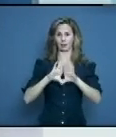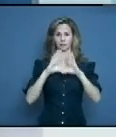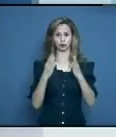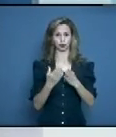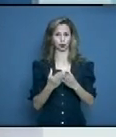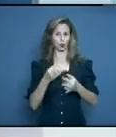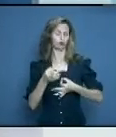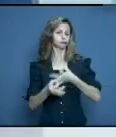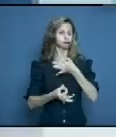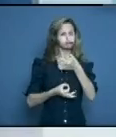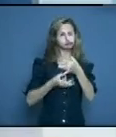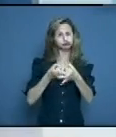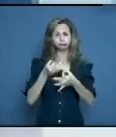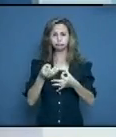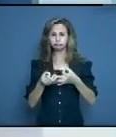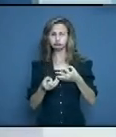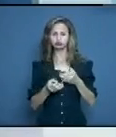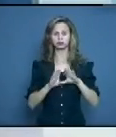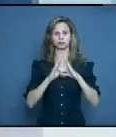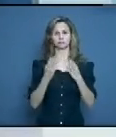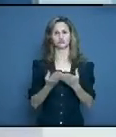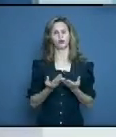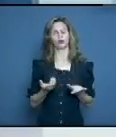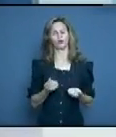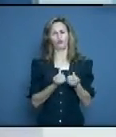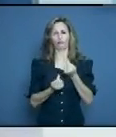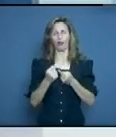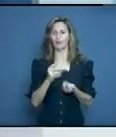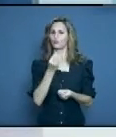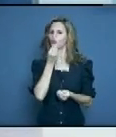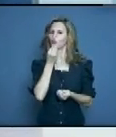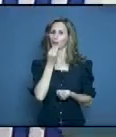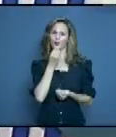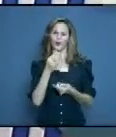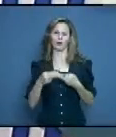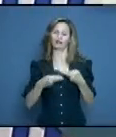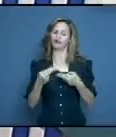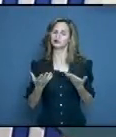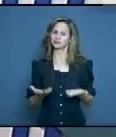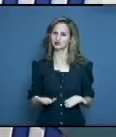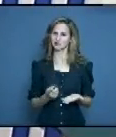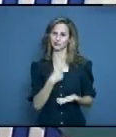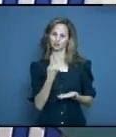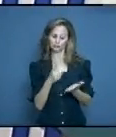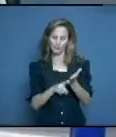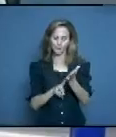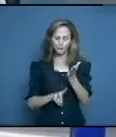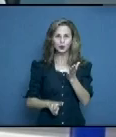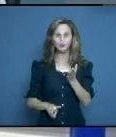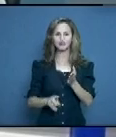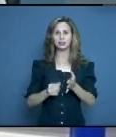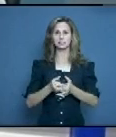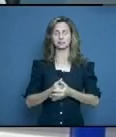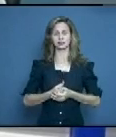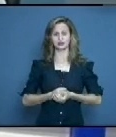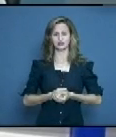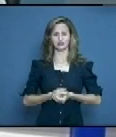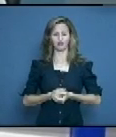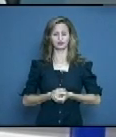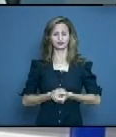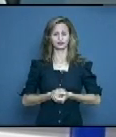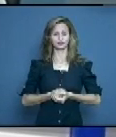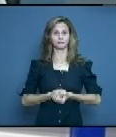una, una, una, o sea, algo que no debía haber pasado. En la provincia. En la provincia, en la provincia, eso es en la provincia, ya te lo llevé a la provincia.